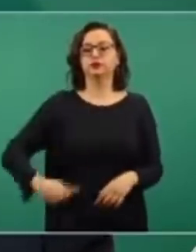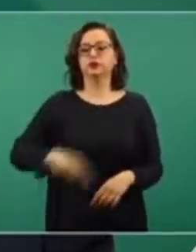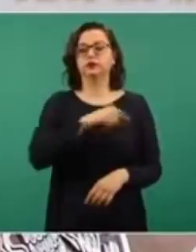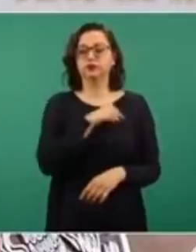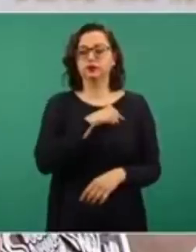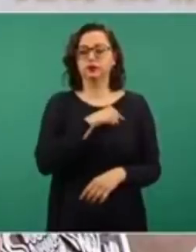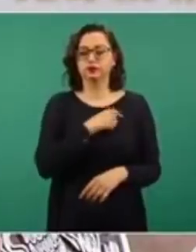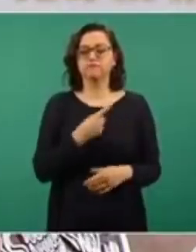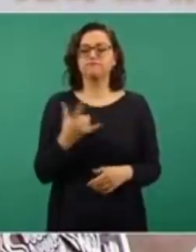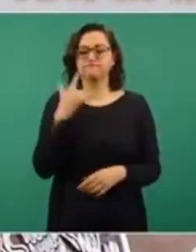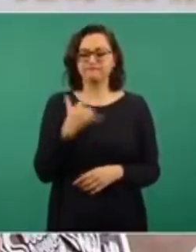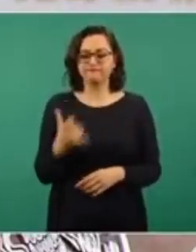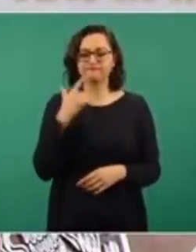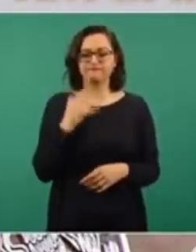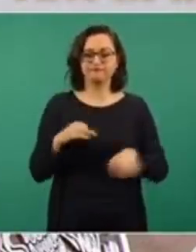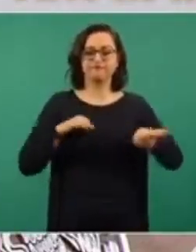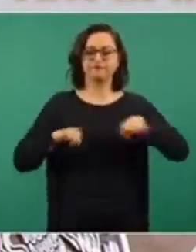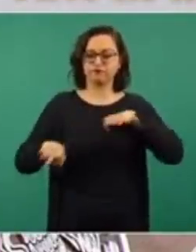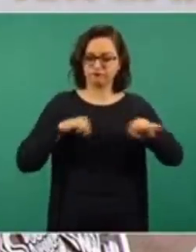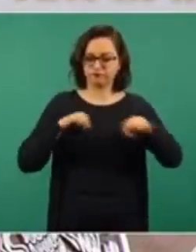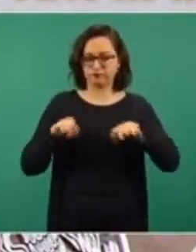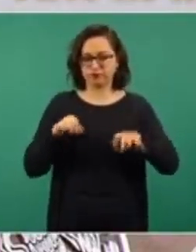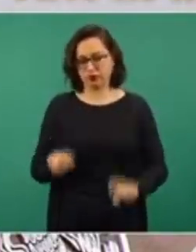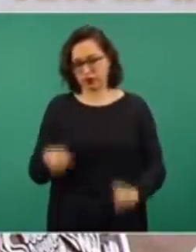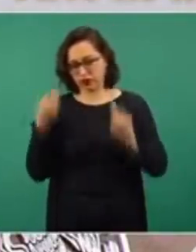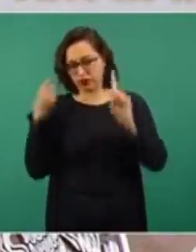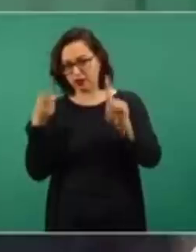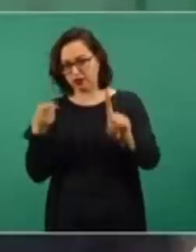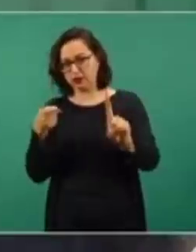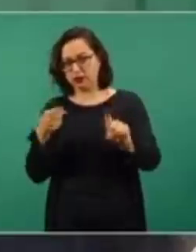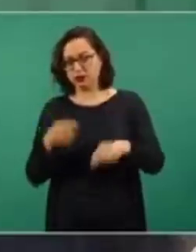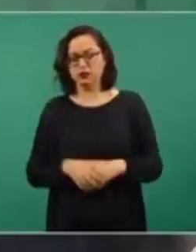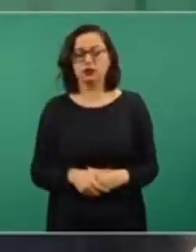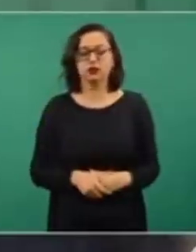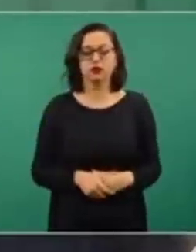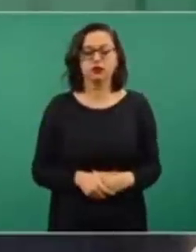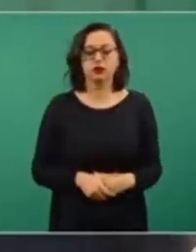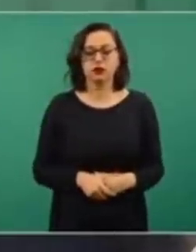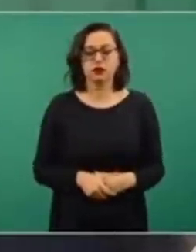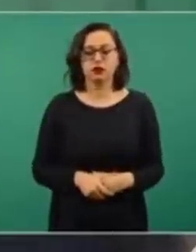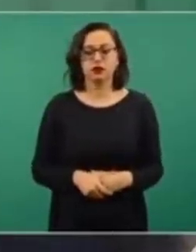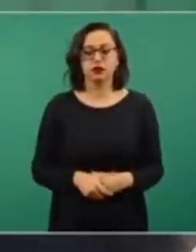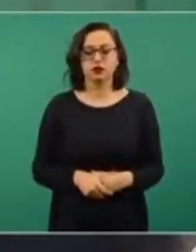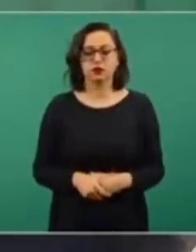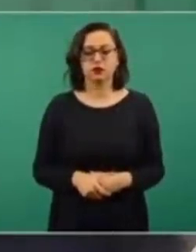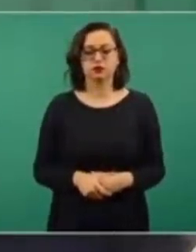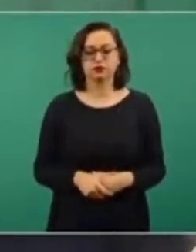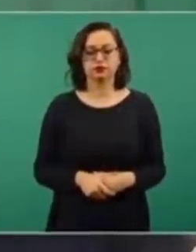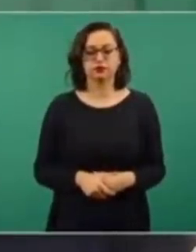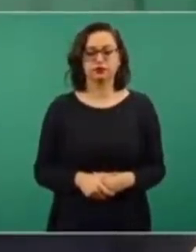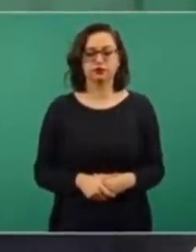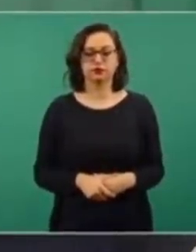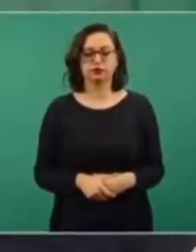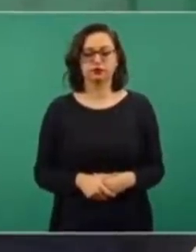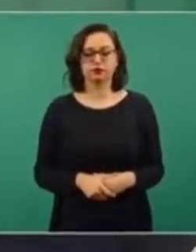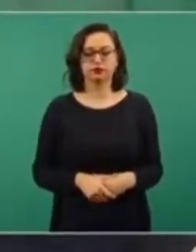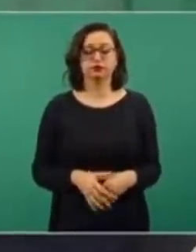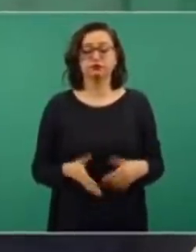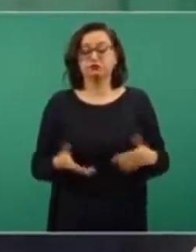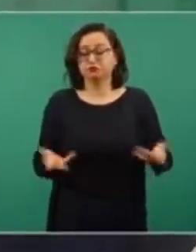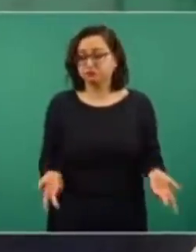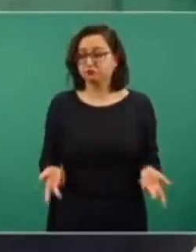con ese propósito de que se atiendan